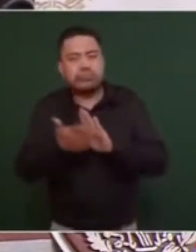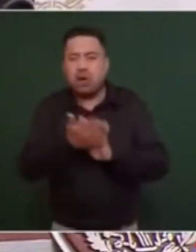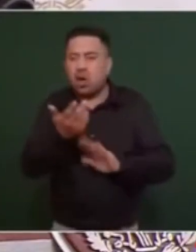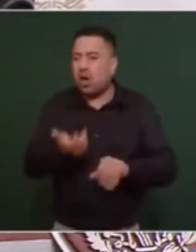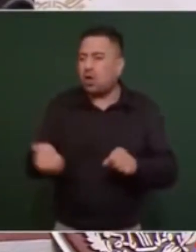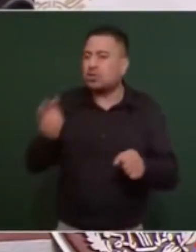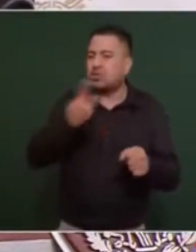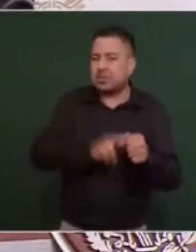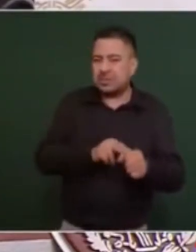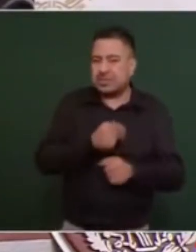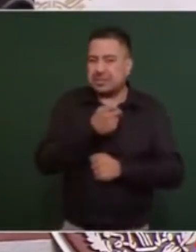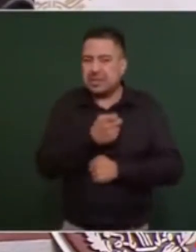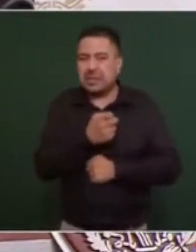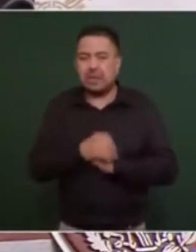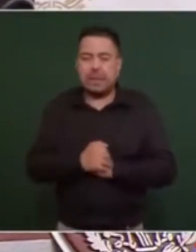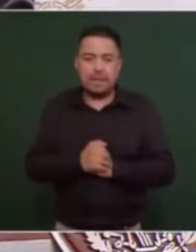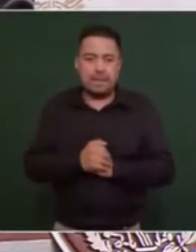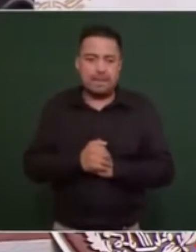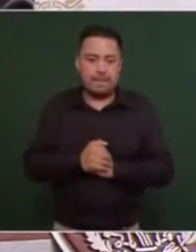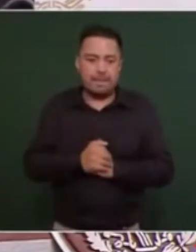queremos